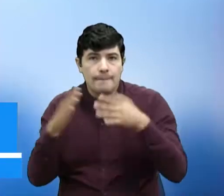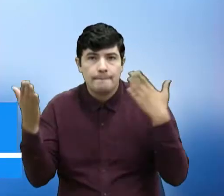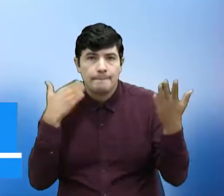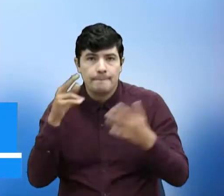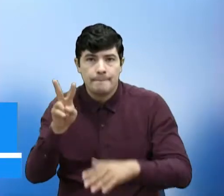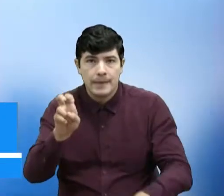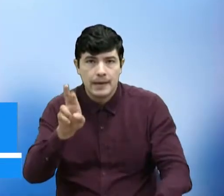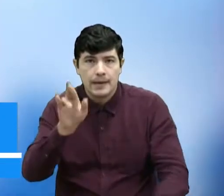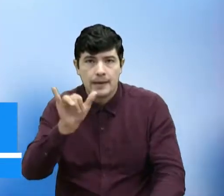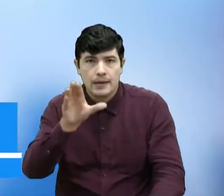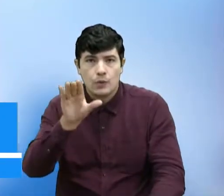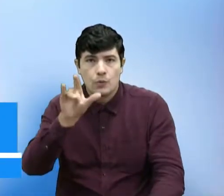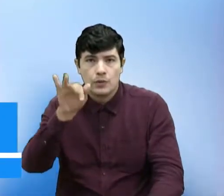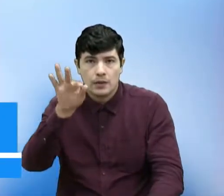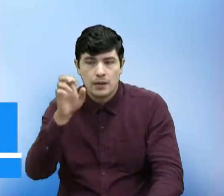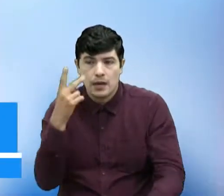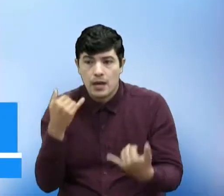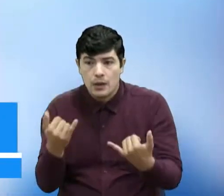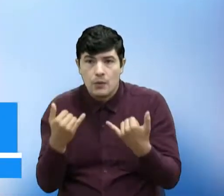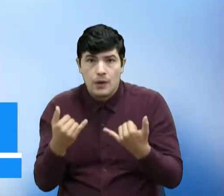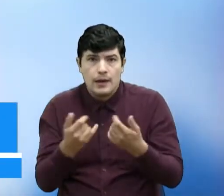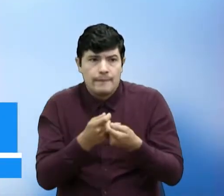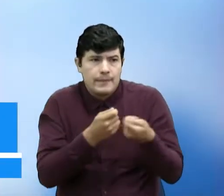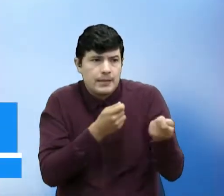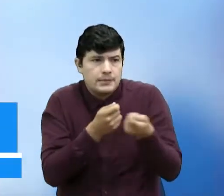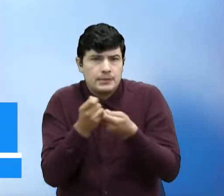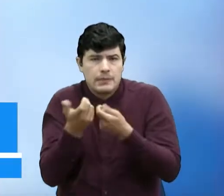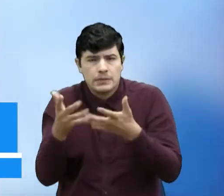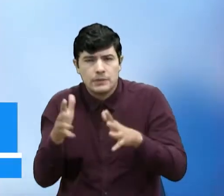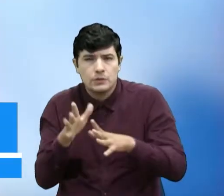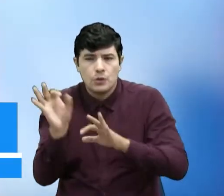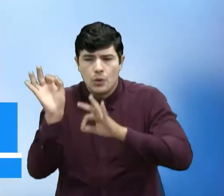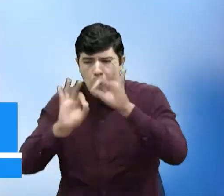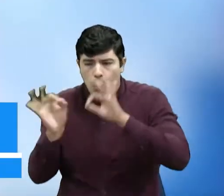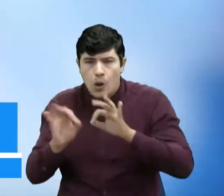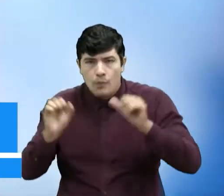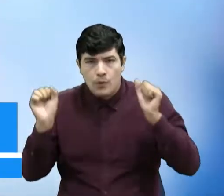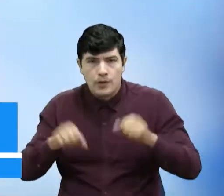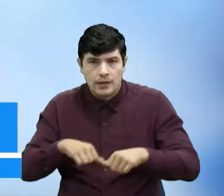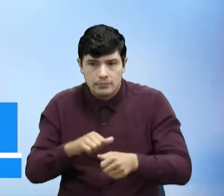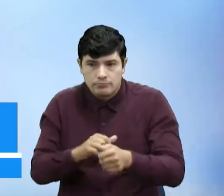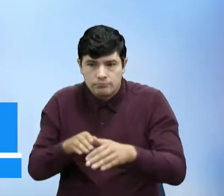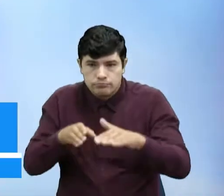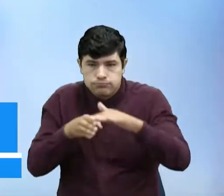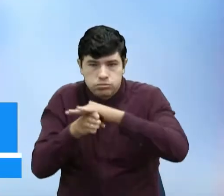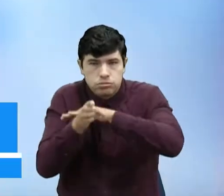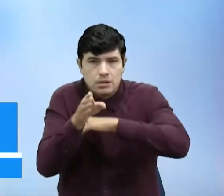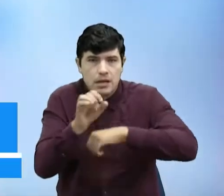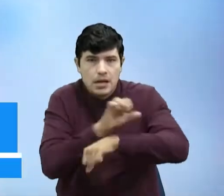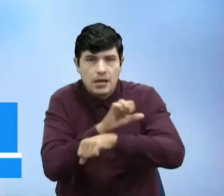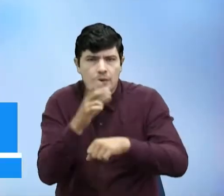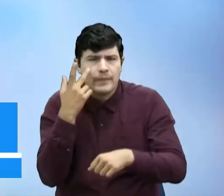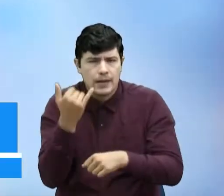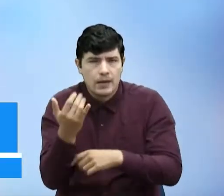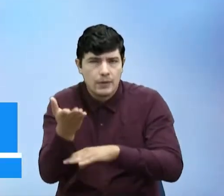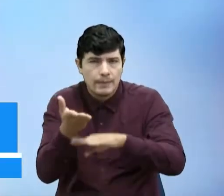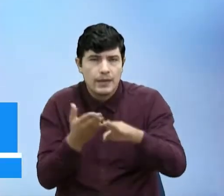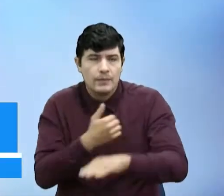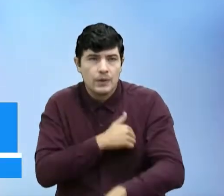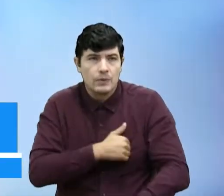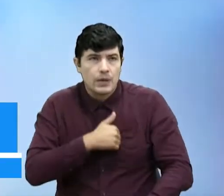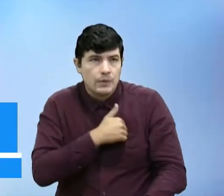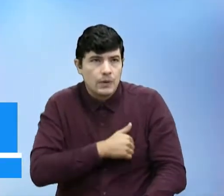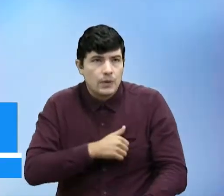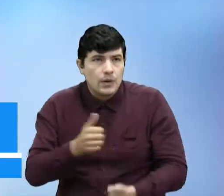Los vecinos son los que están ahí, como se dice, medio organizando para poder pasar los vehículos. Entonces solicitamos la ayuda de la